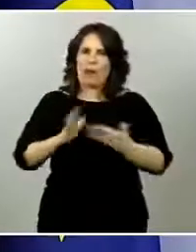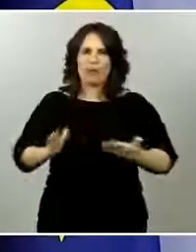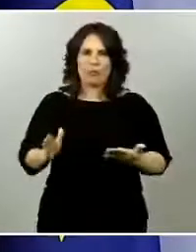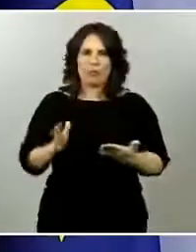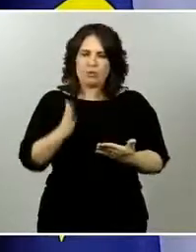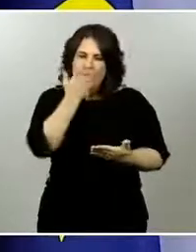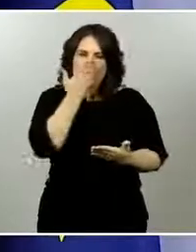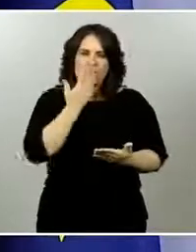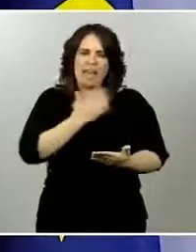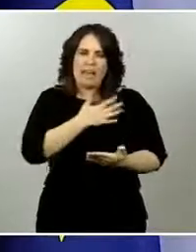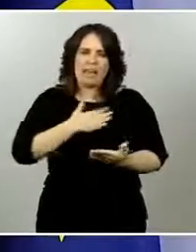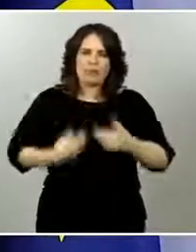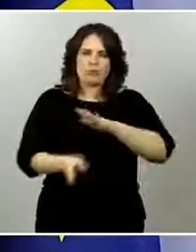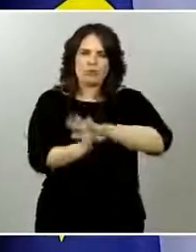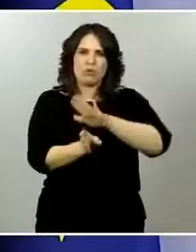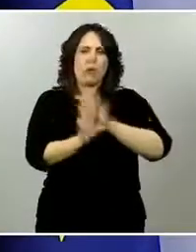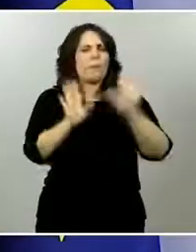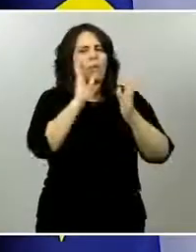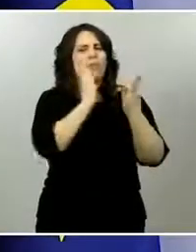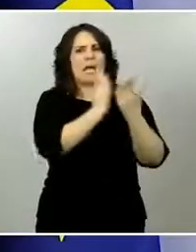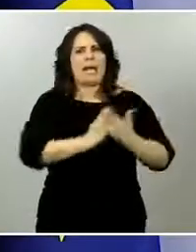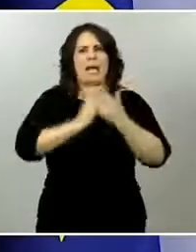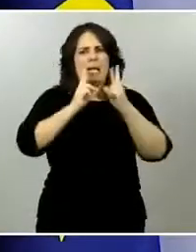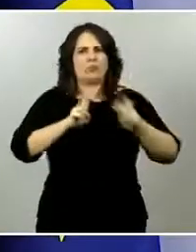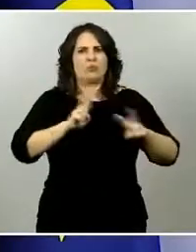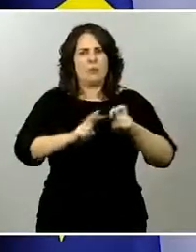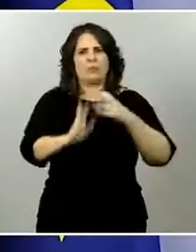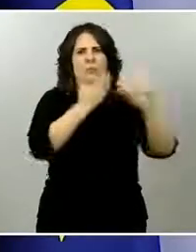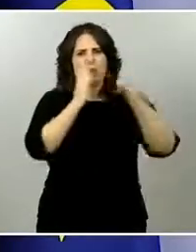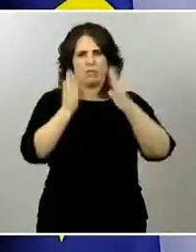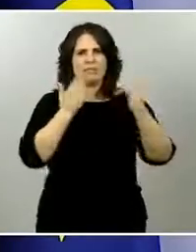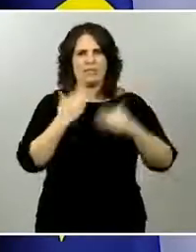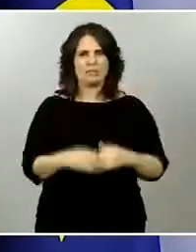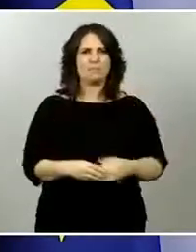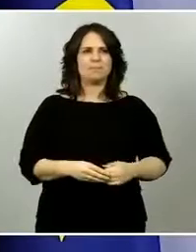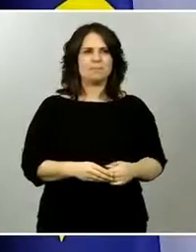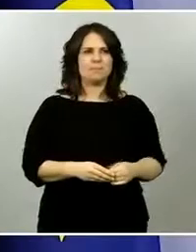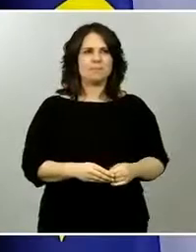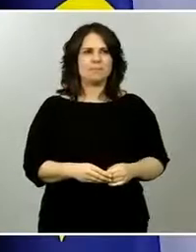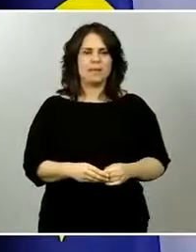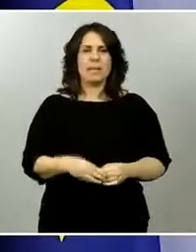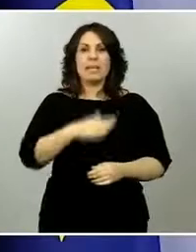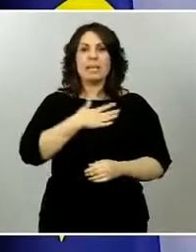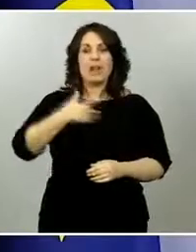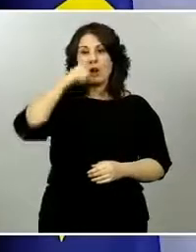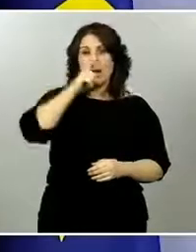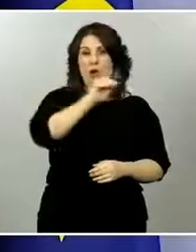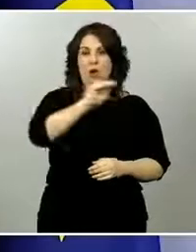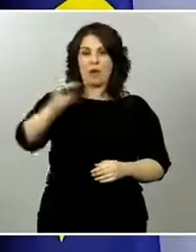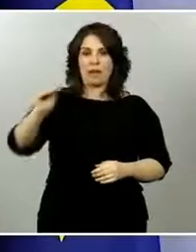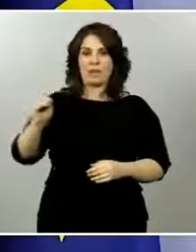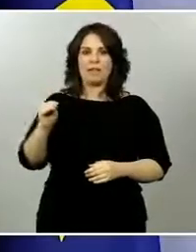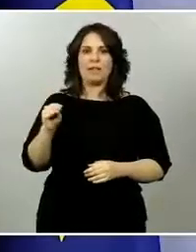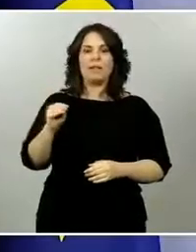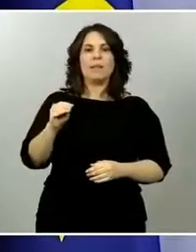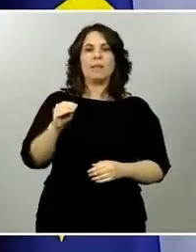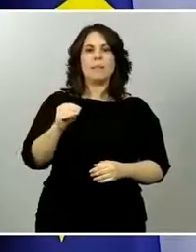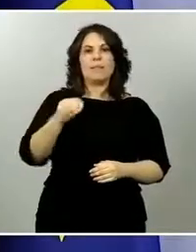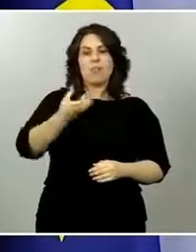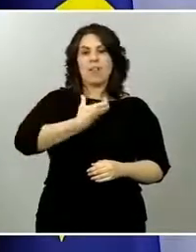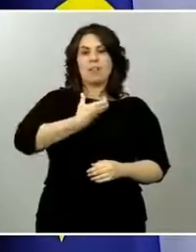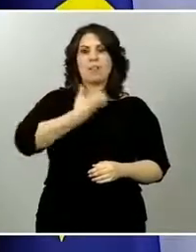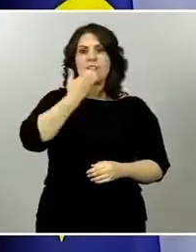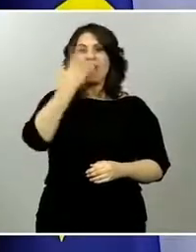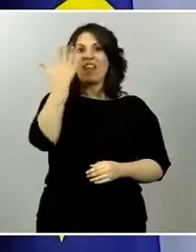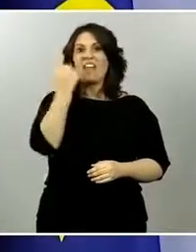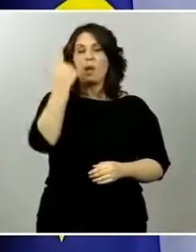en el espacio público distintos colectivos que nos recomiendan los técnicos que es mejor que no coincidan en el espacio público somos en principio partidarios de mantenerlas pero vamos